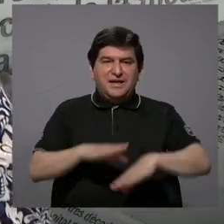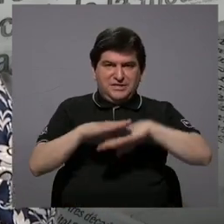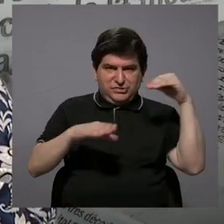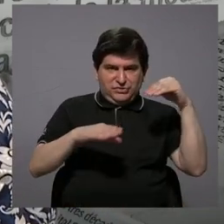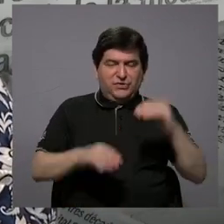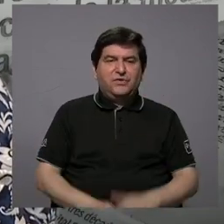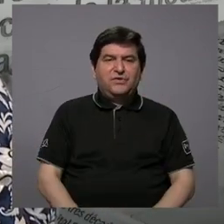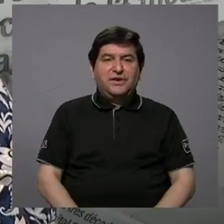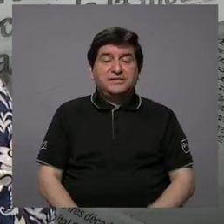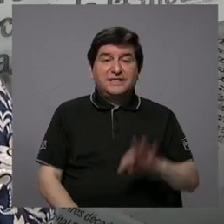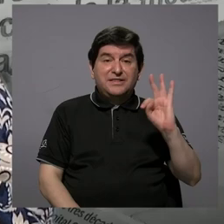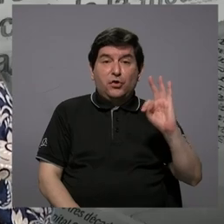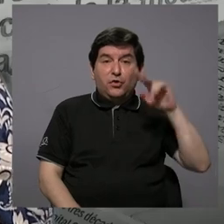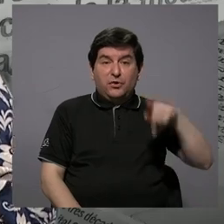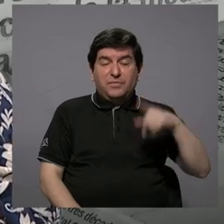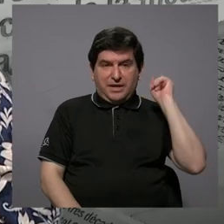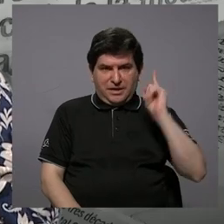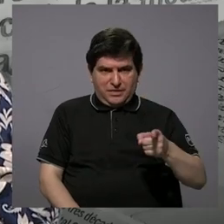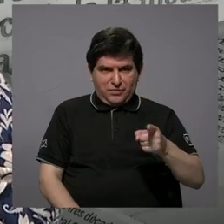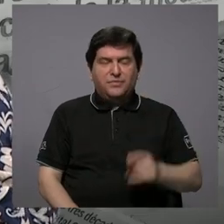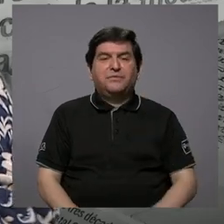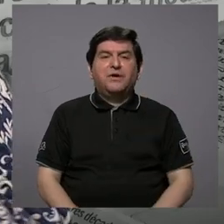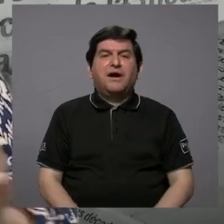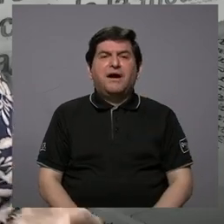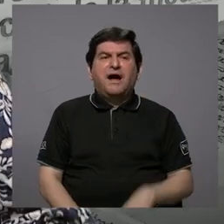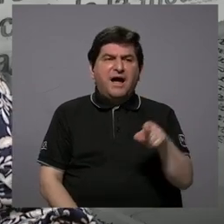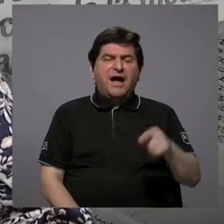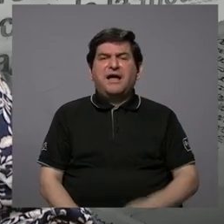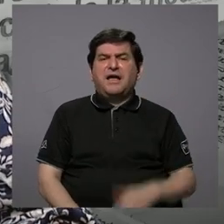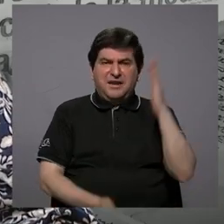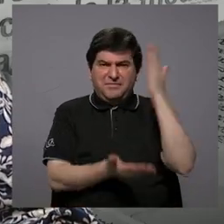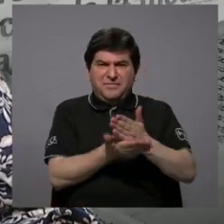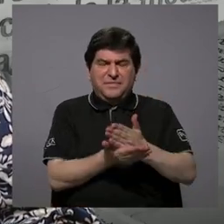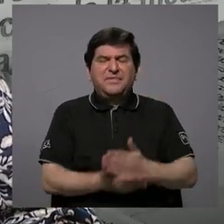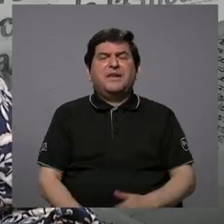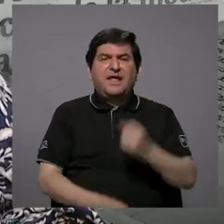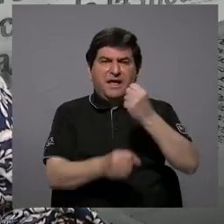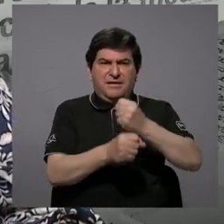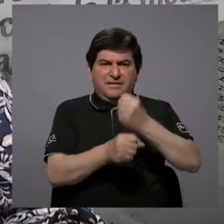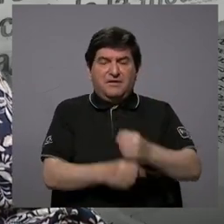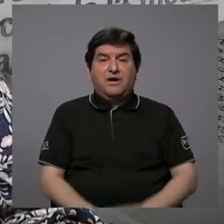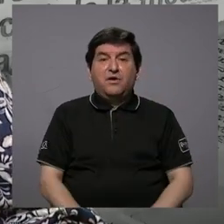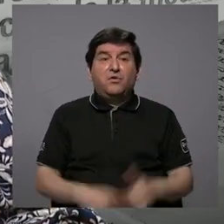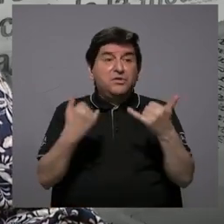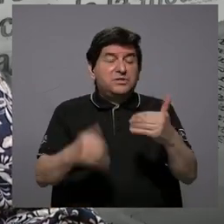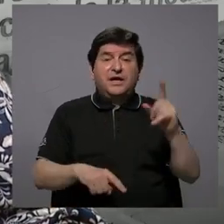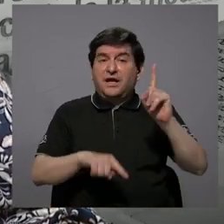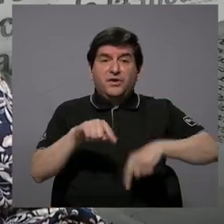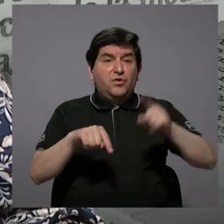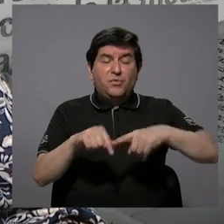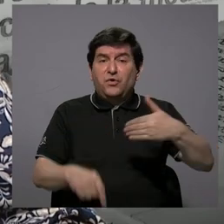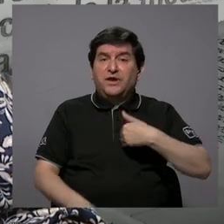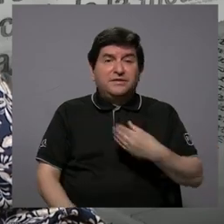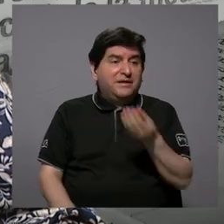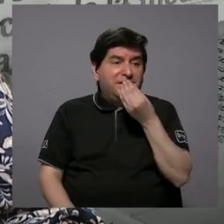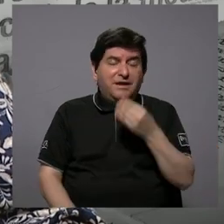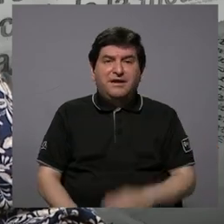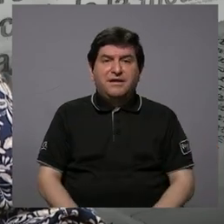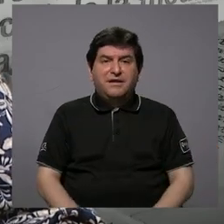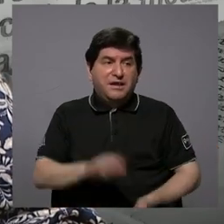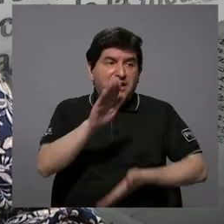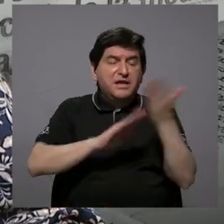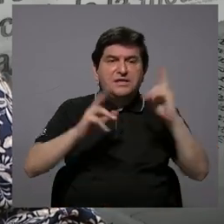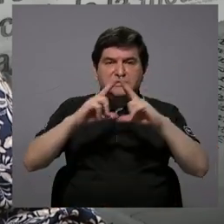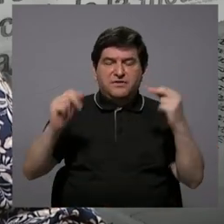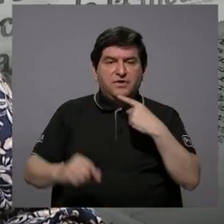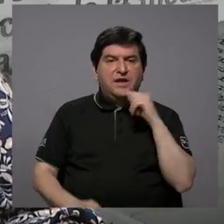al mando de Teodoro Picado, le quitan el trabajo, le quitan la fuente de comida y se tuvo que ir a Nicaragua porque le dijeron,